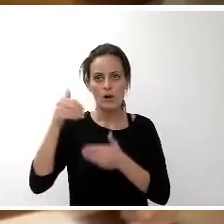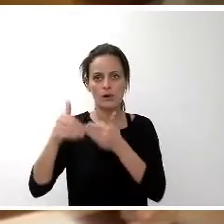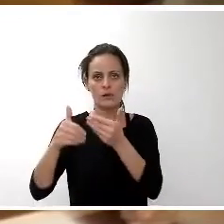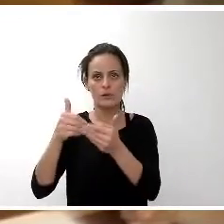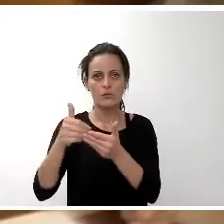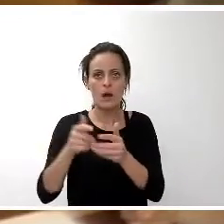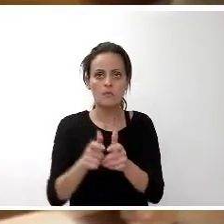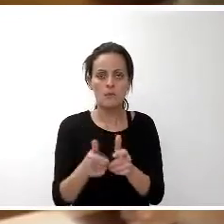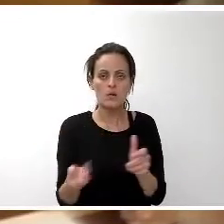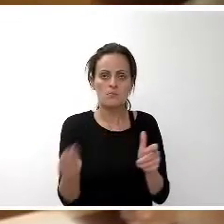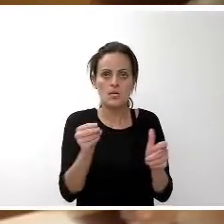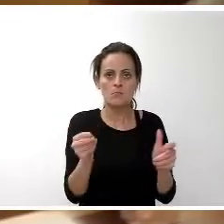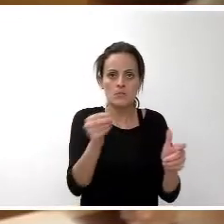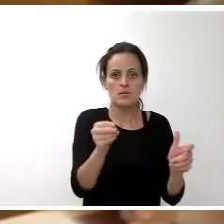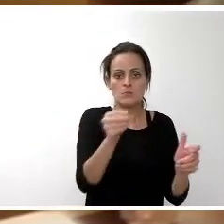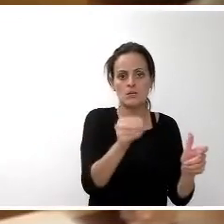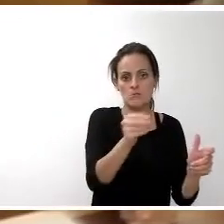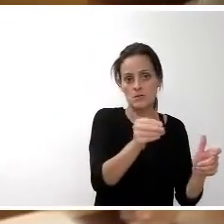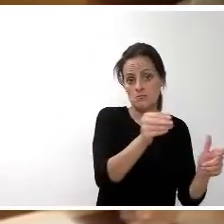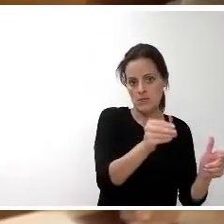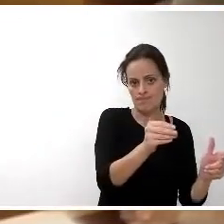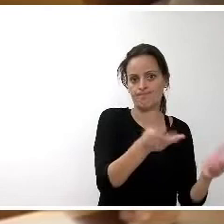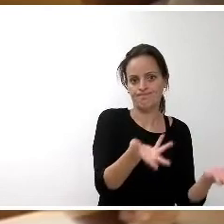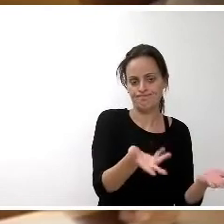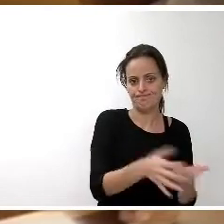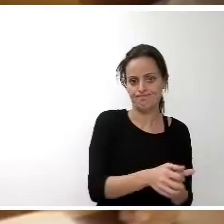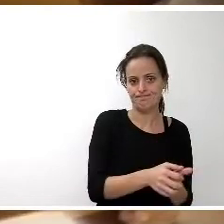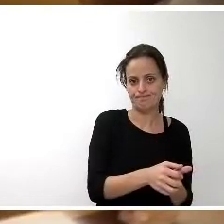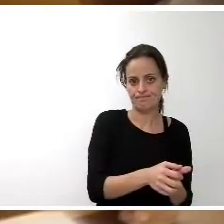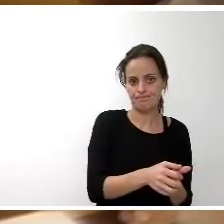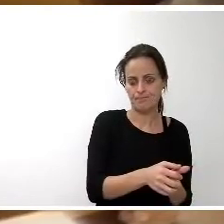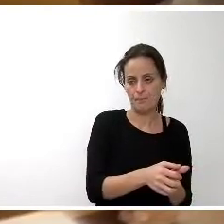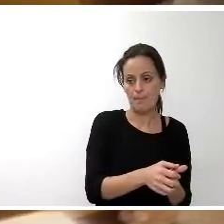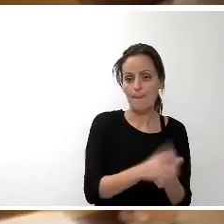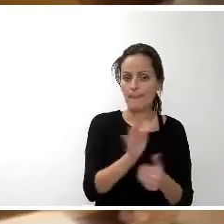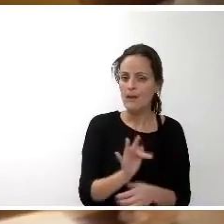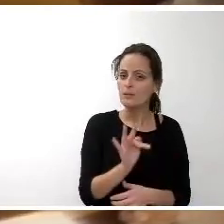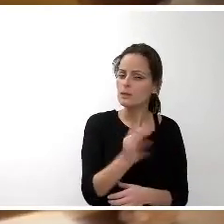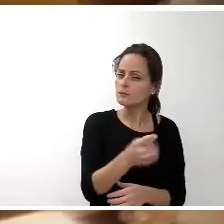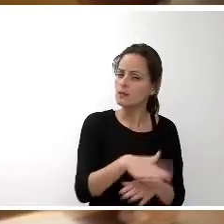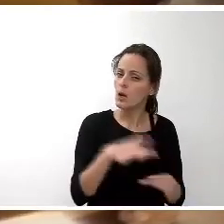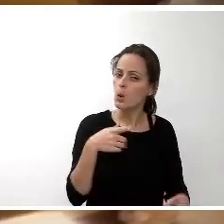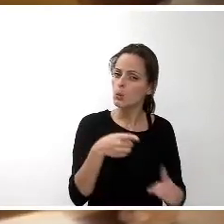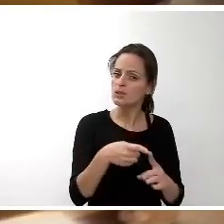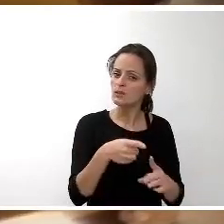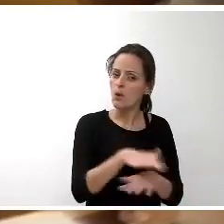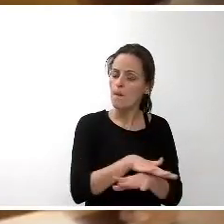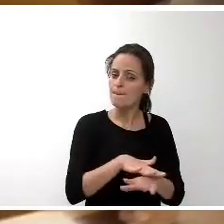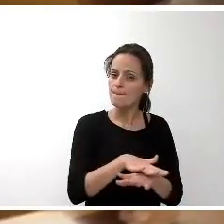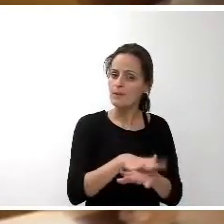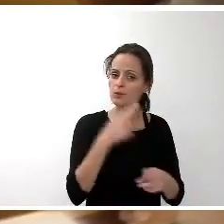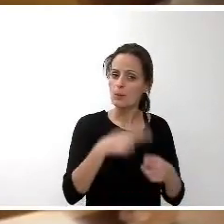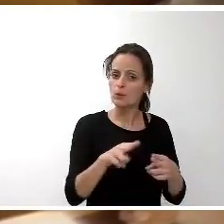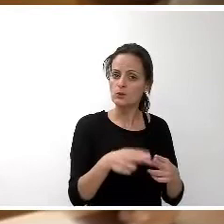peores años de esta crisis desde el pasado ejercicio de 2011. Y además, con unos objetivos básicos en políticas sociales.